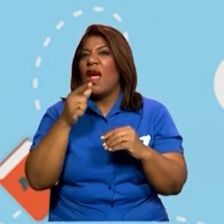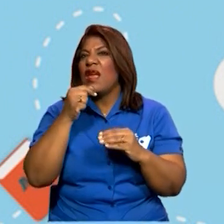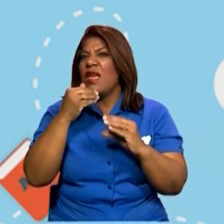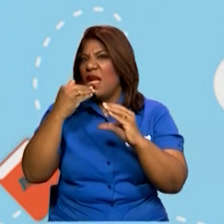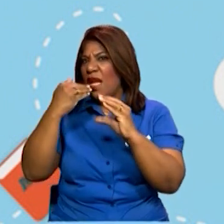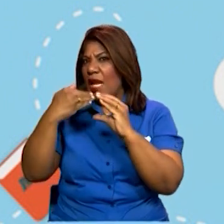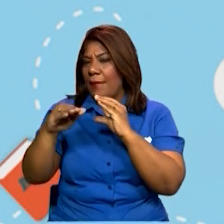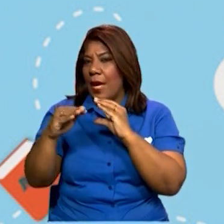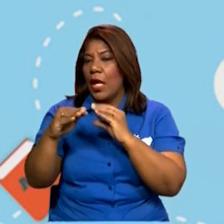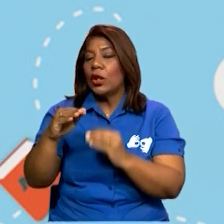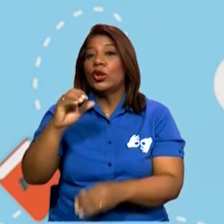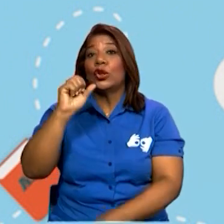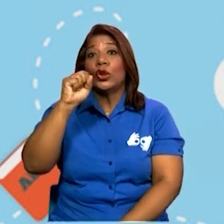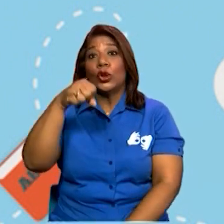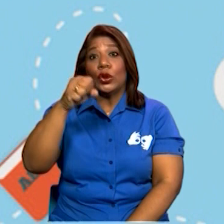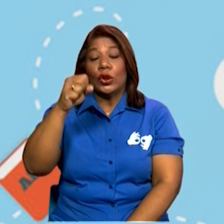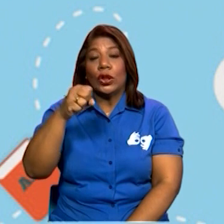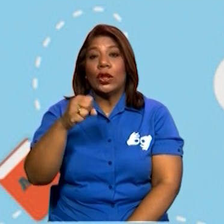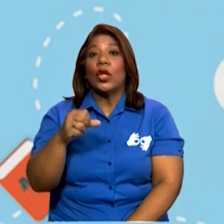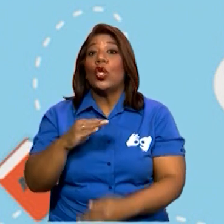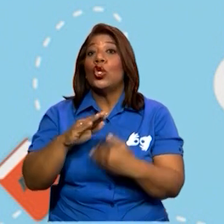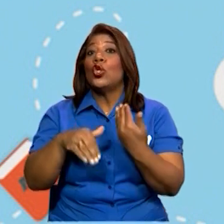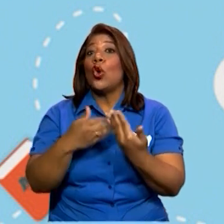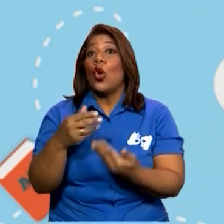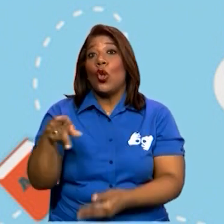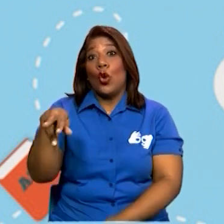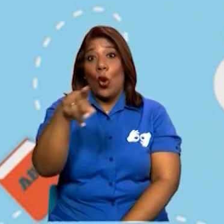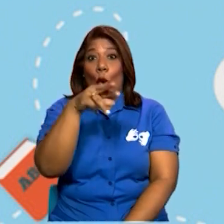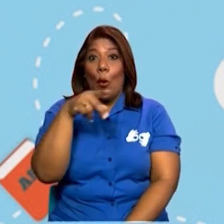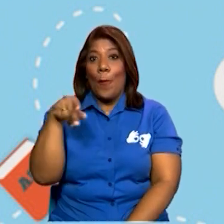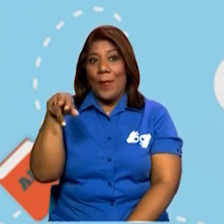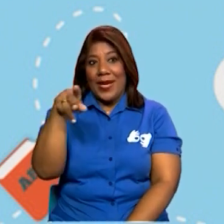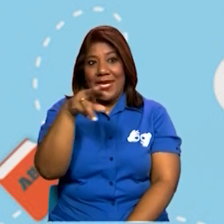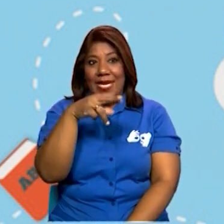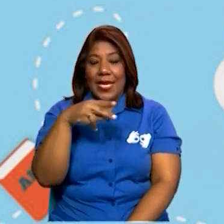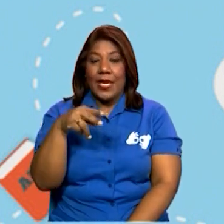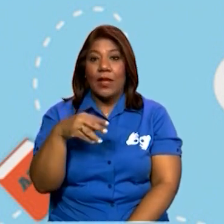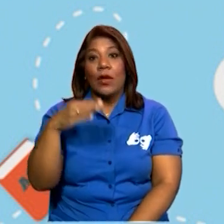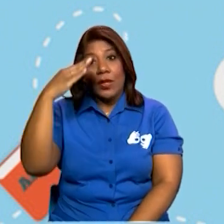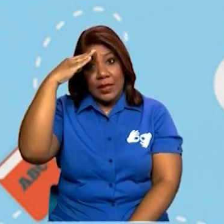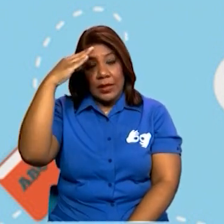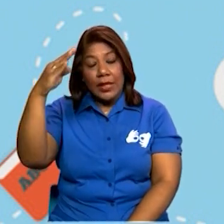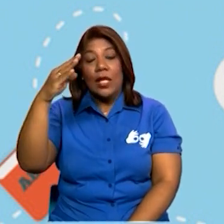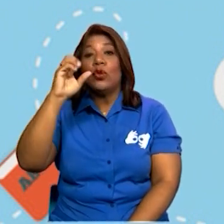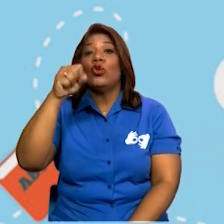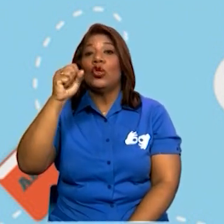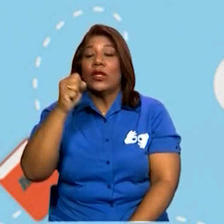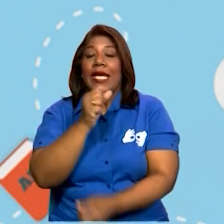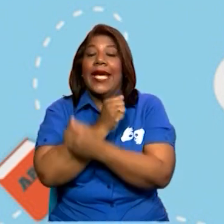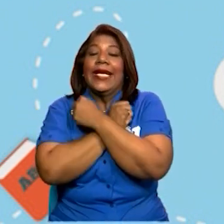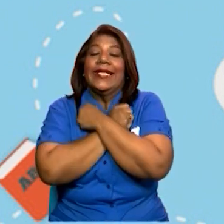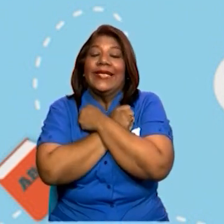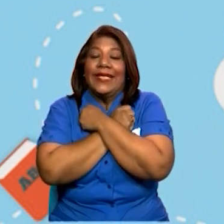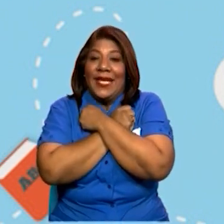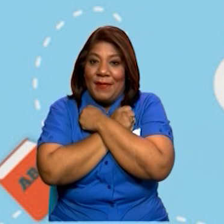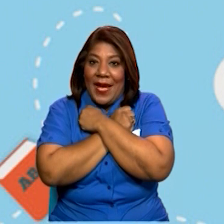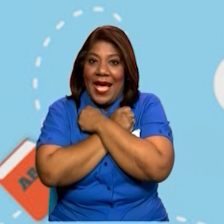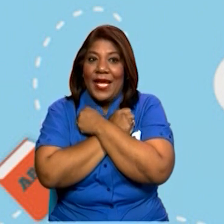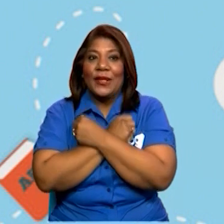cargo? Sí. Muy bien. ganchito. ¿Tuvo saludo? Sí.